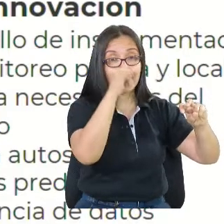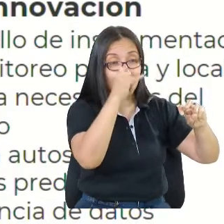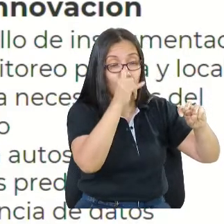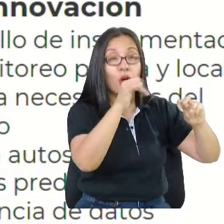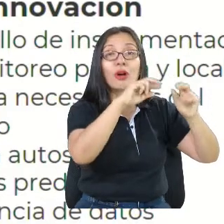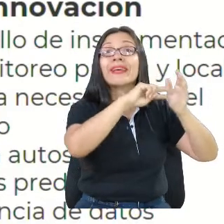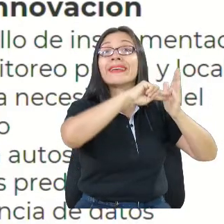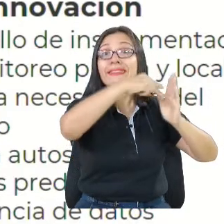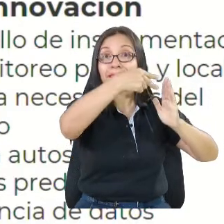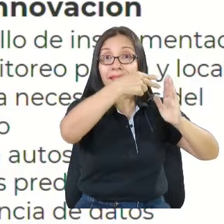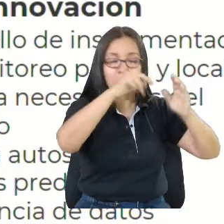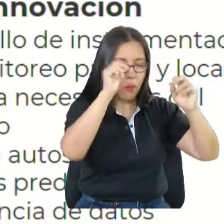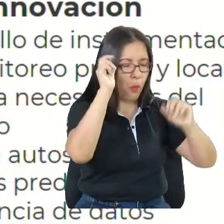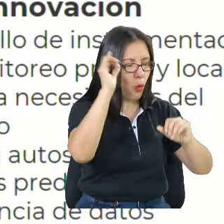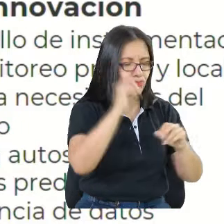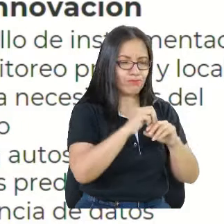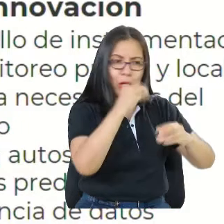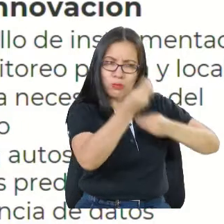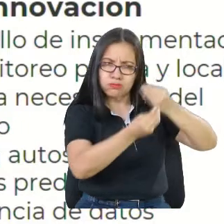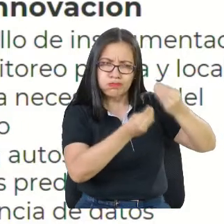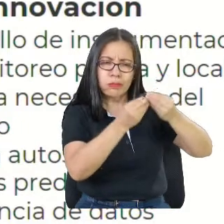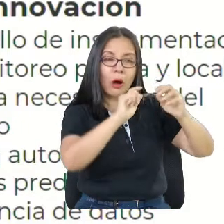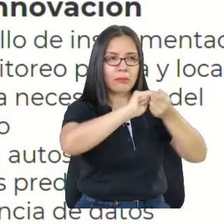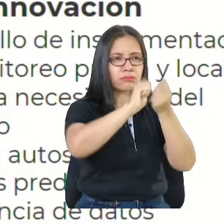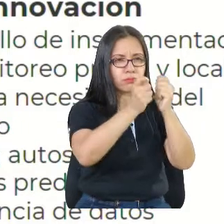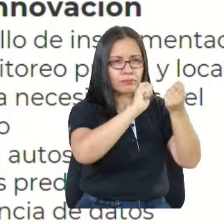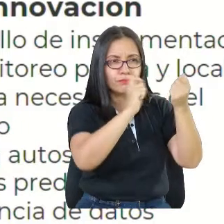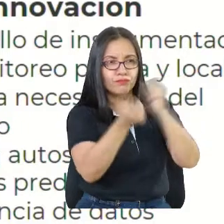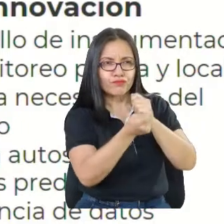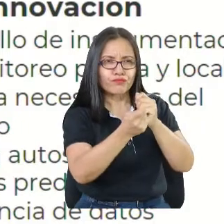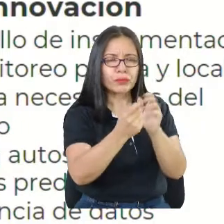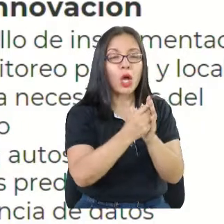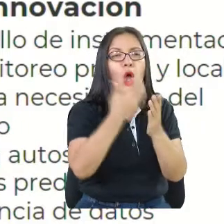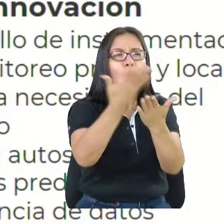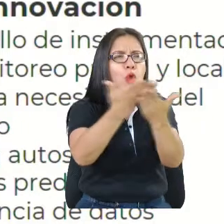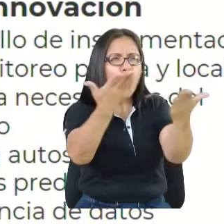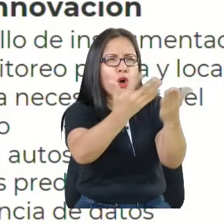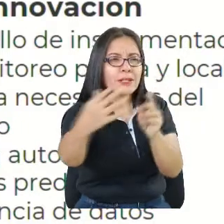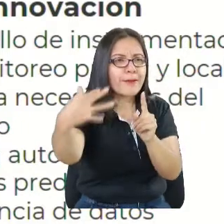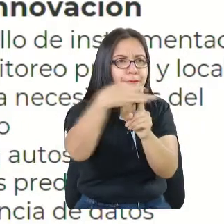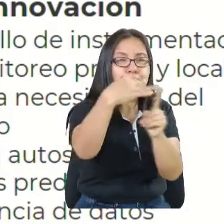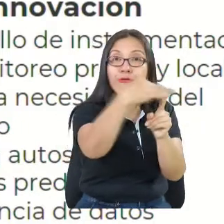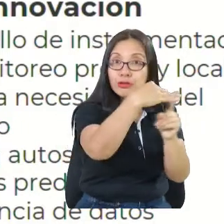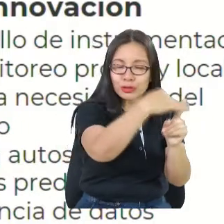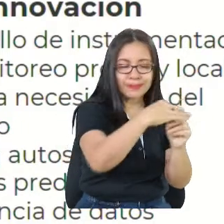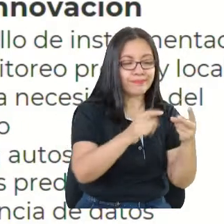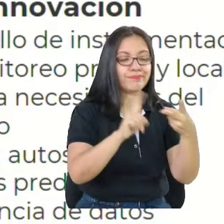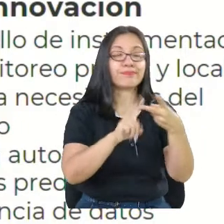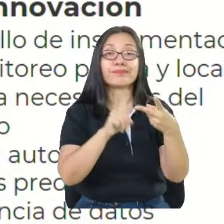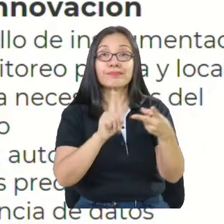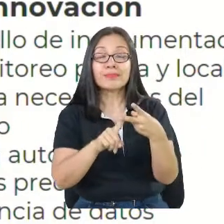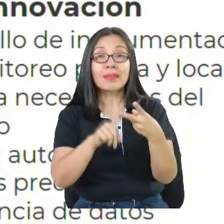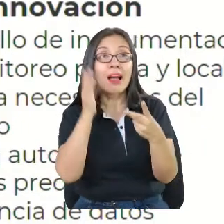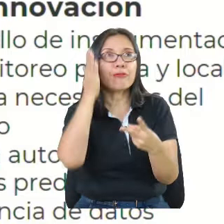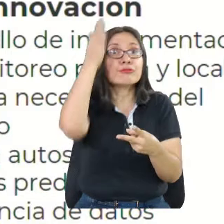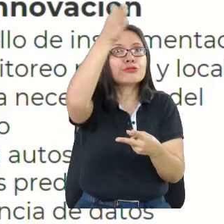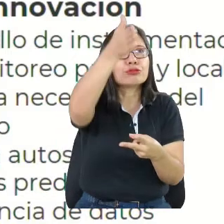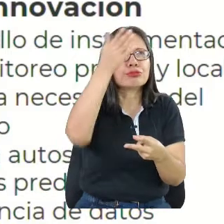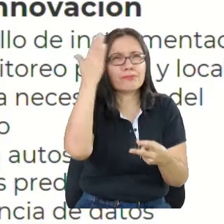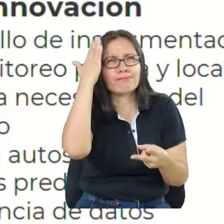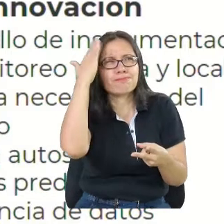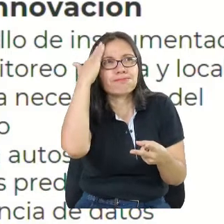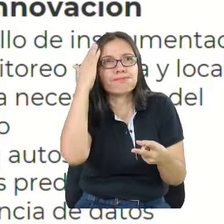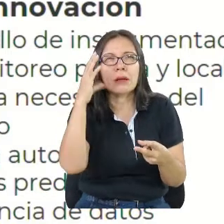técnico para hacer modelación de diferentes variables ambientales, pronósticos y también identificación